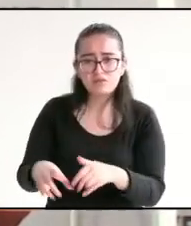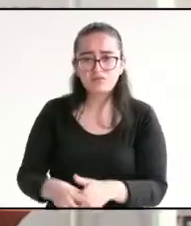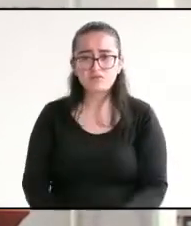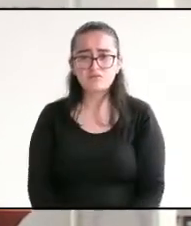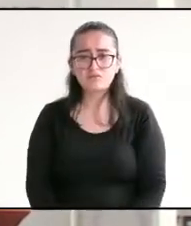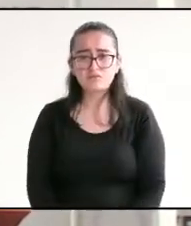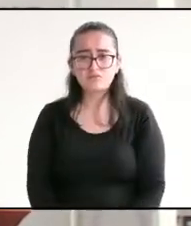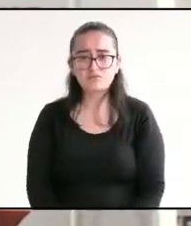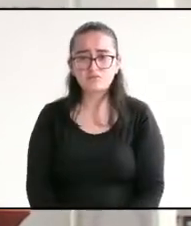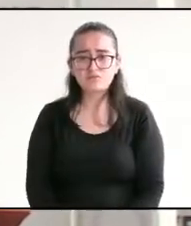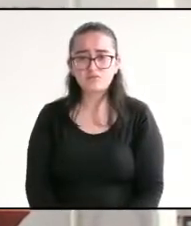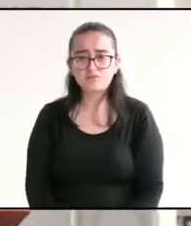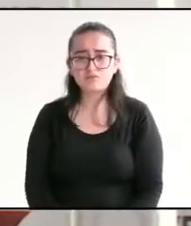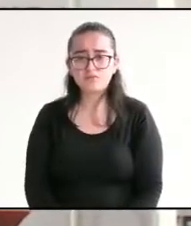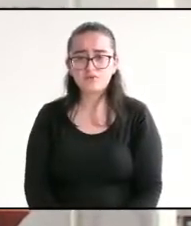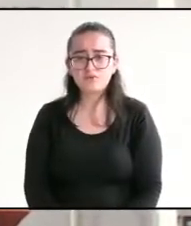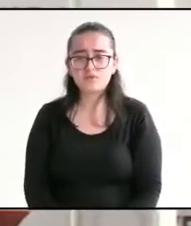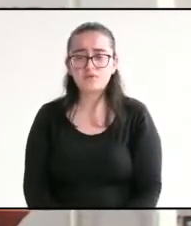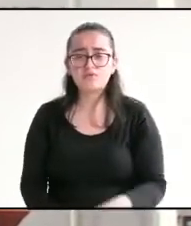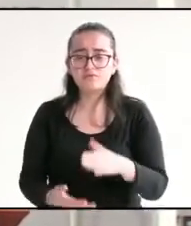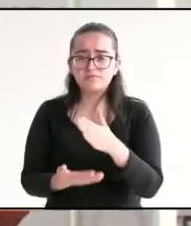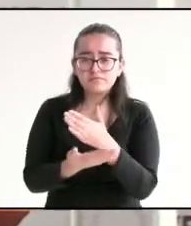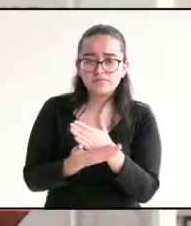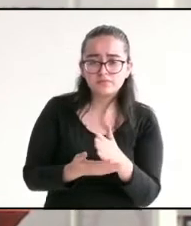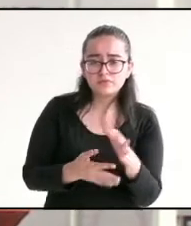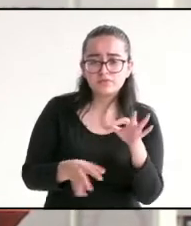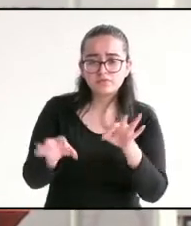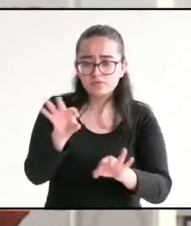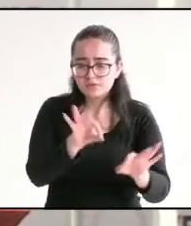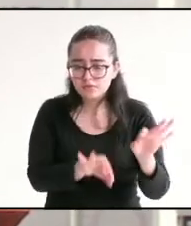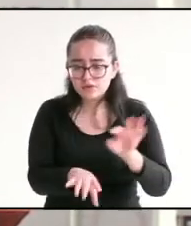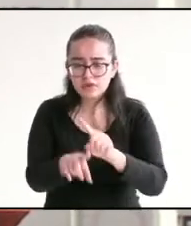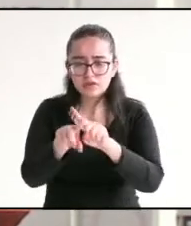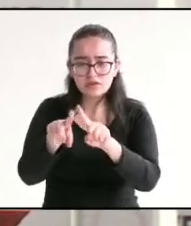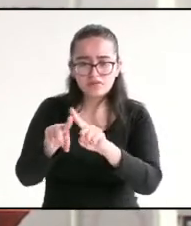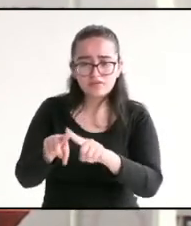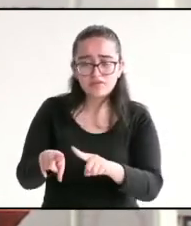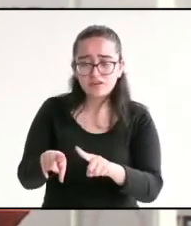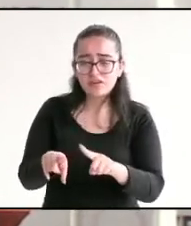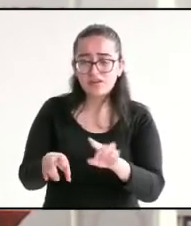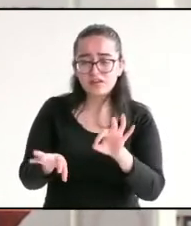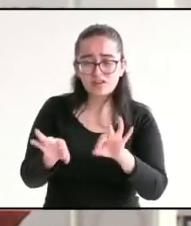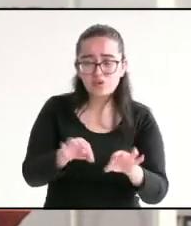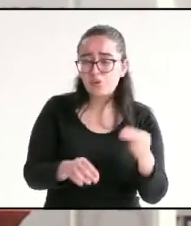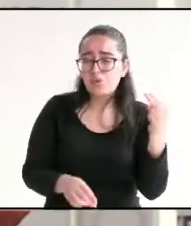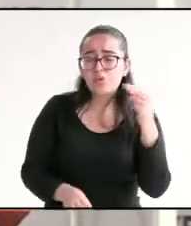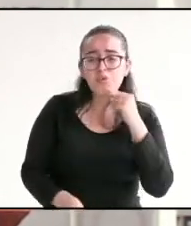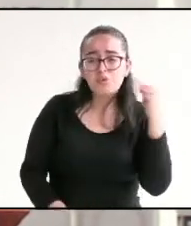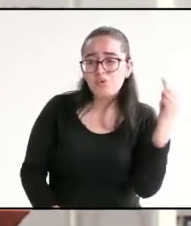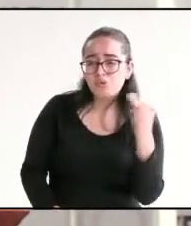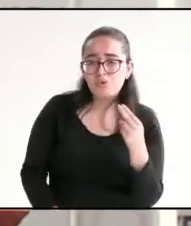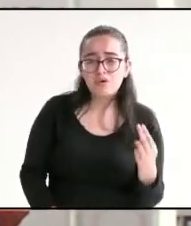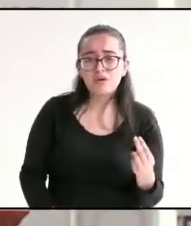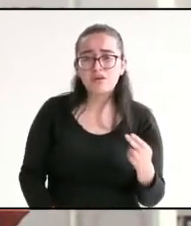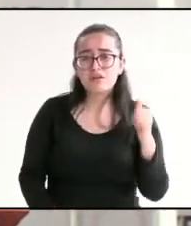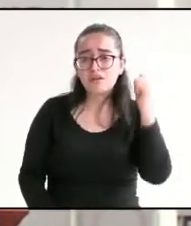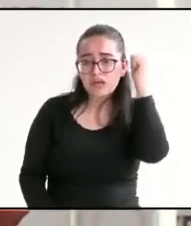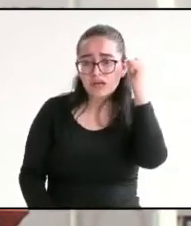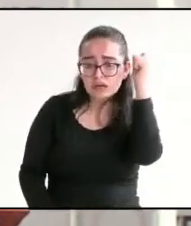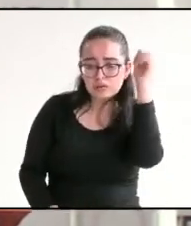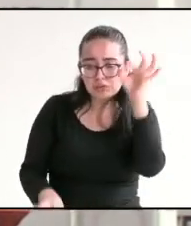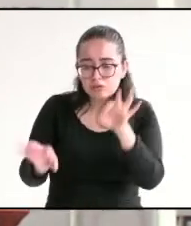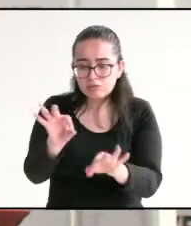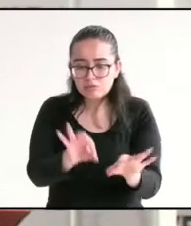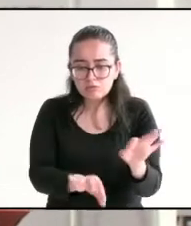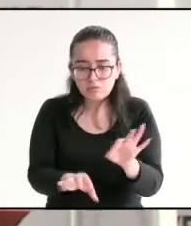Y una vez teniéndolos, vamos a sembrar árboles. Urge sembrar árboles en acto, la verdad.